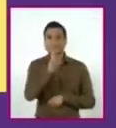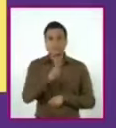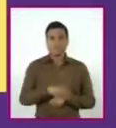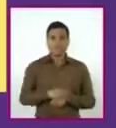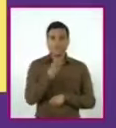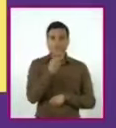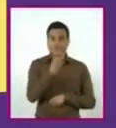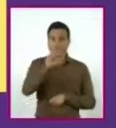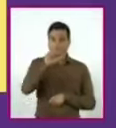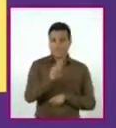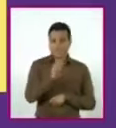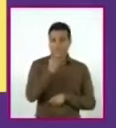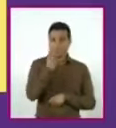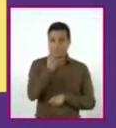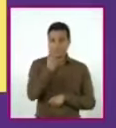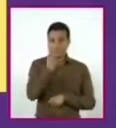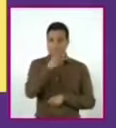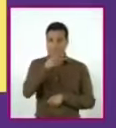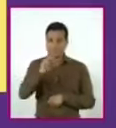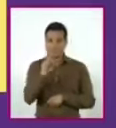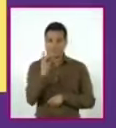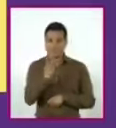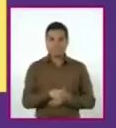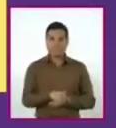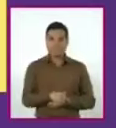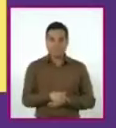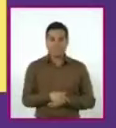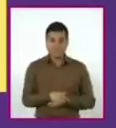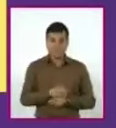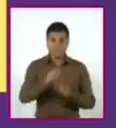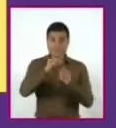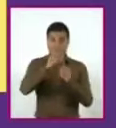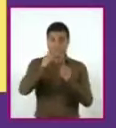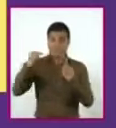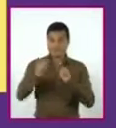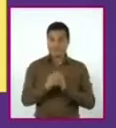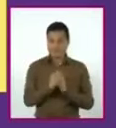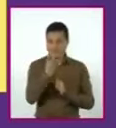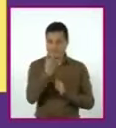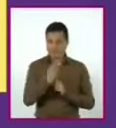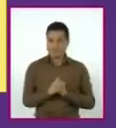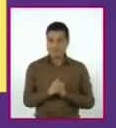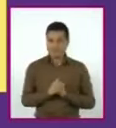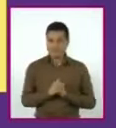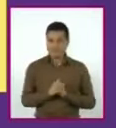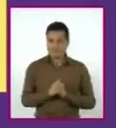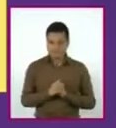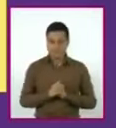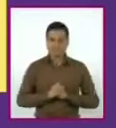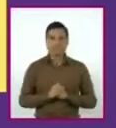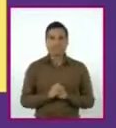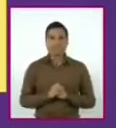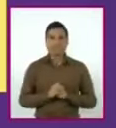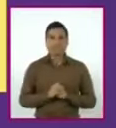cuadrada igual a 32. Dividimos entre 2 ambos lados de la ecuación.